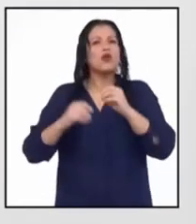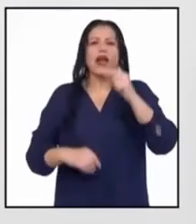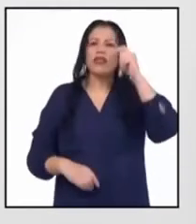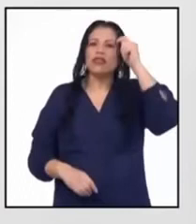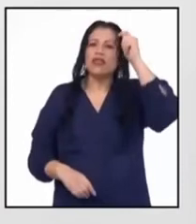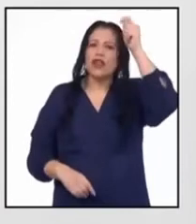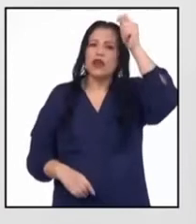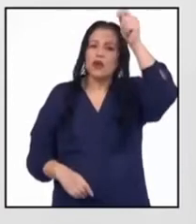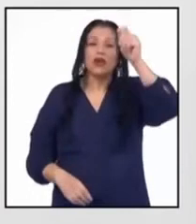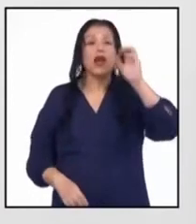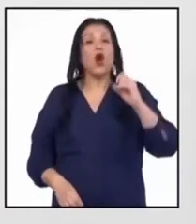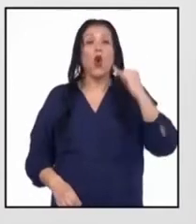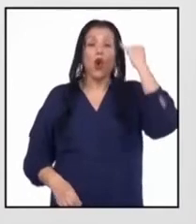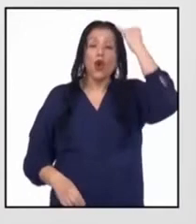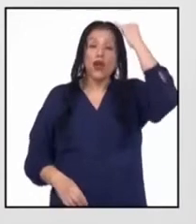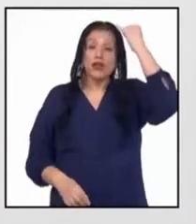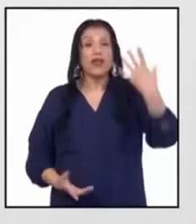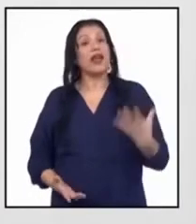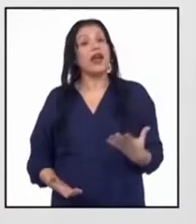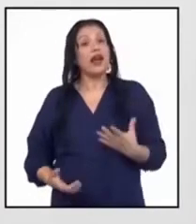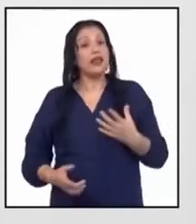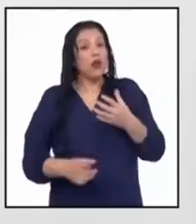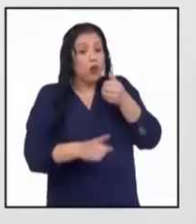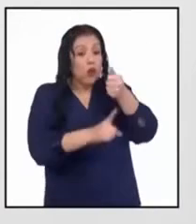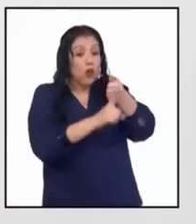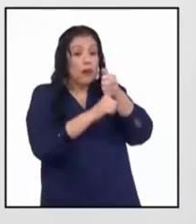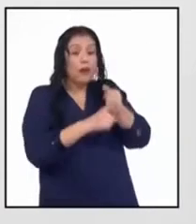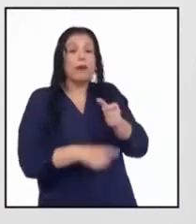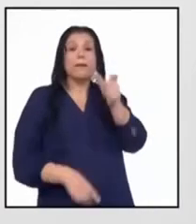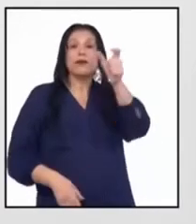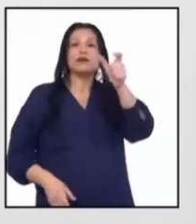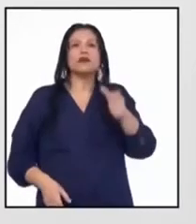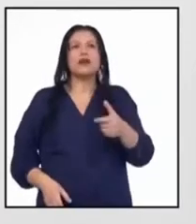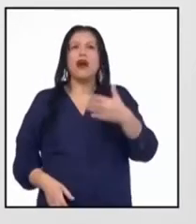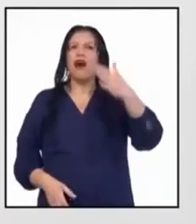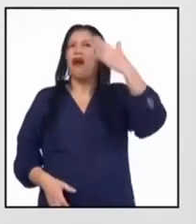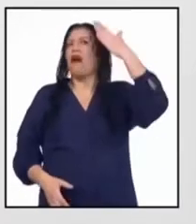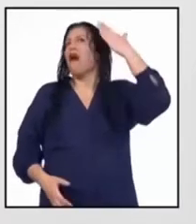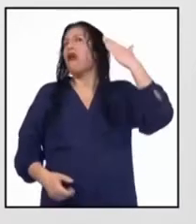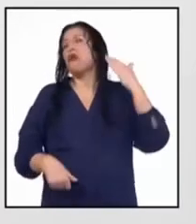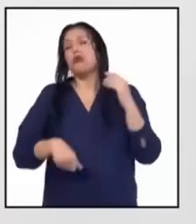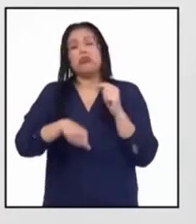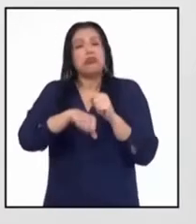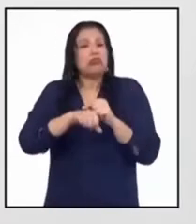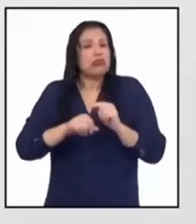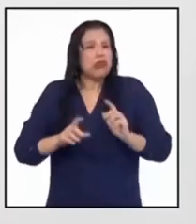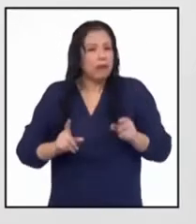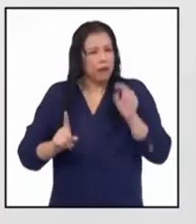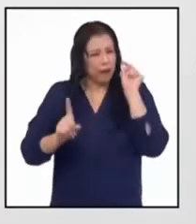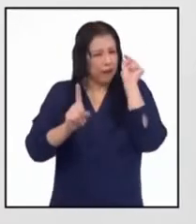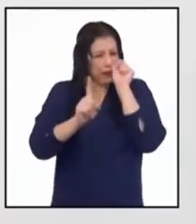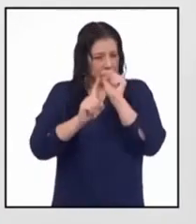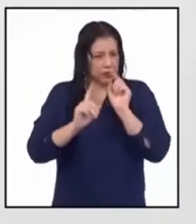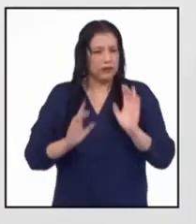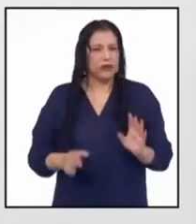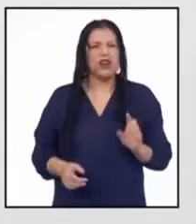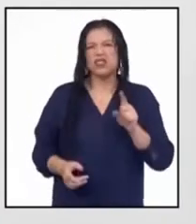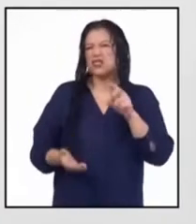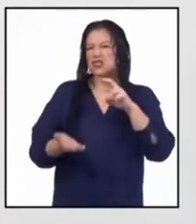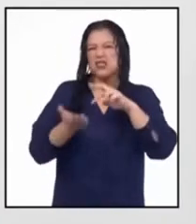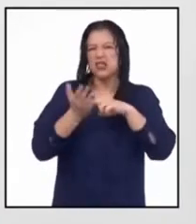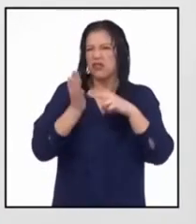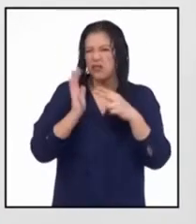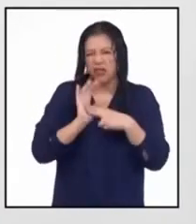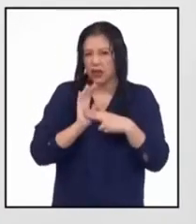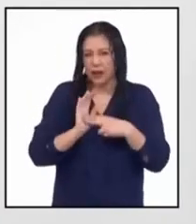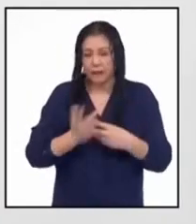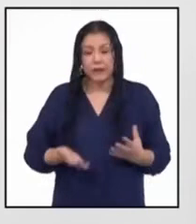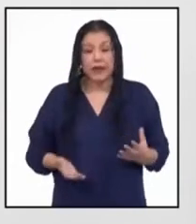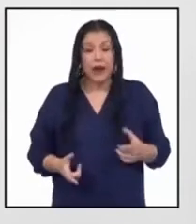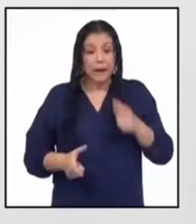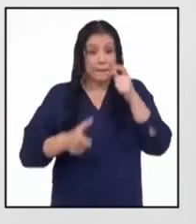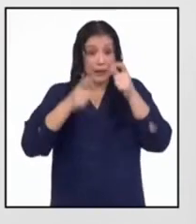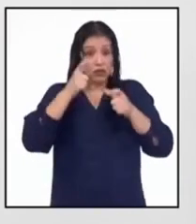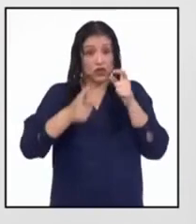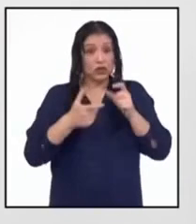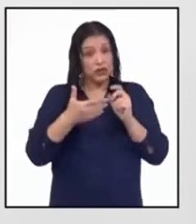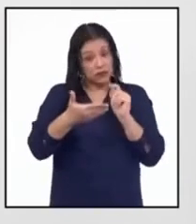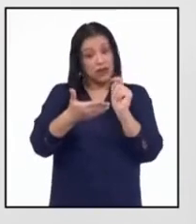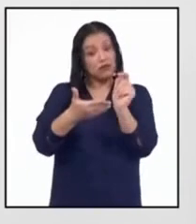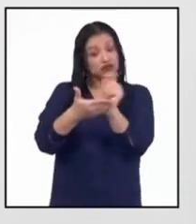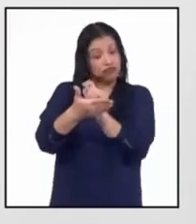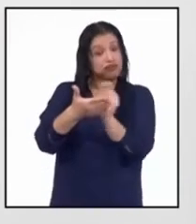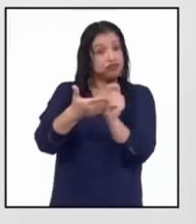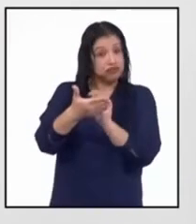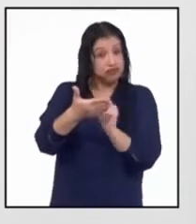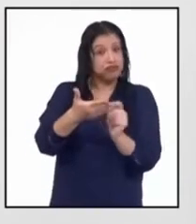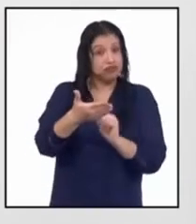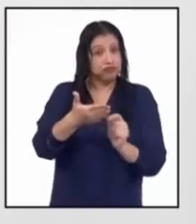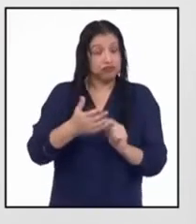idea dada por una persona en algún momento específico. Esto significa que los autores del texto